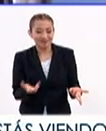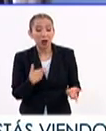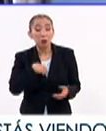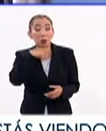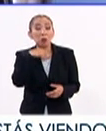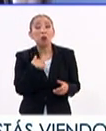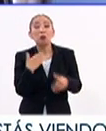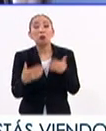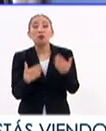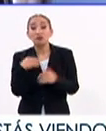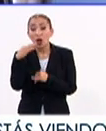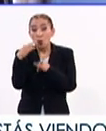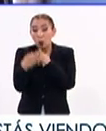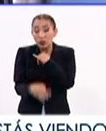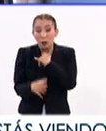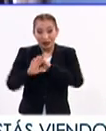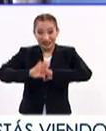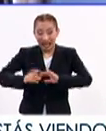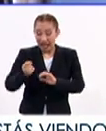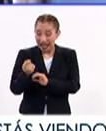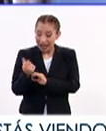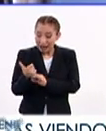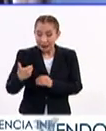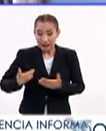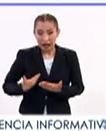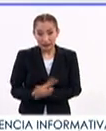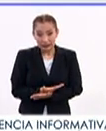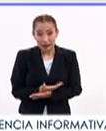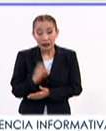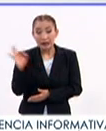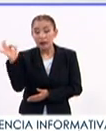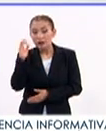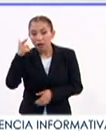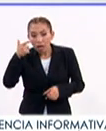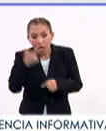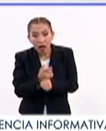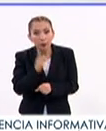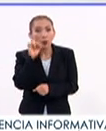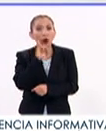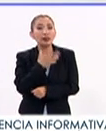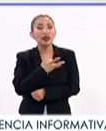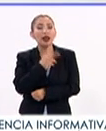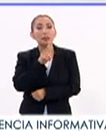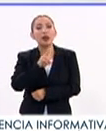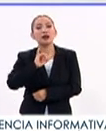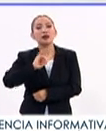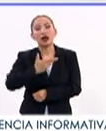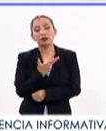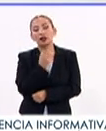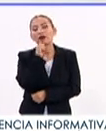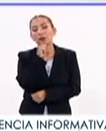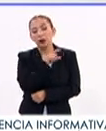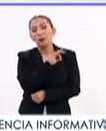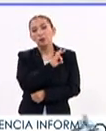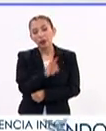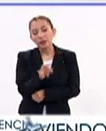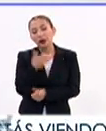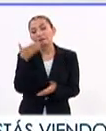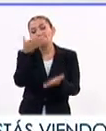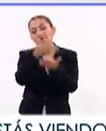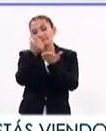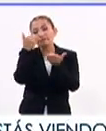en el último momento, si se llegara a detectar una paciente, también se ponían a hacer